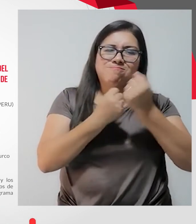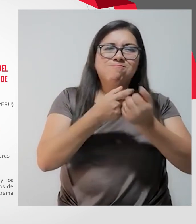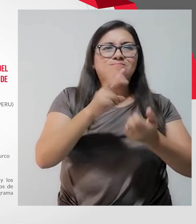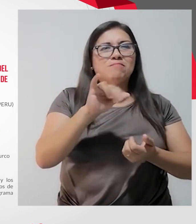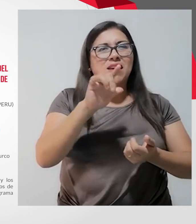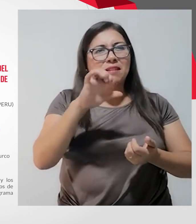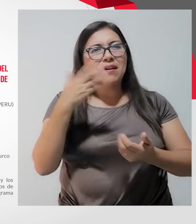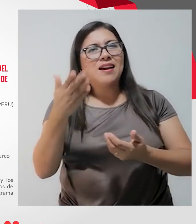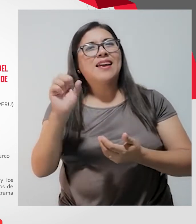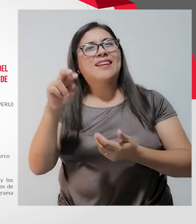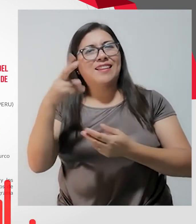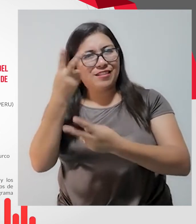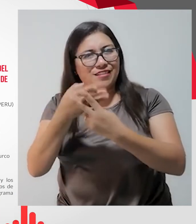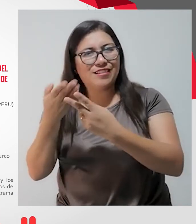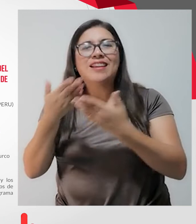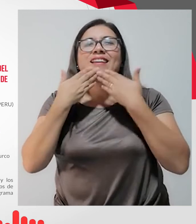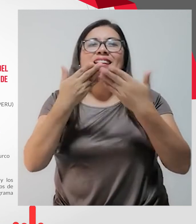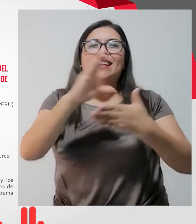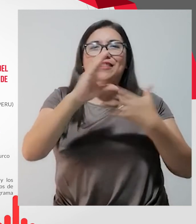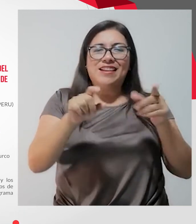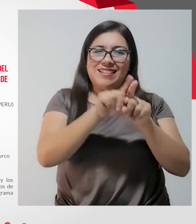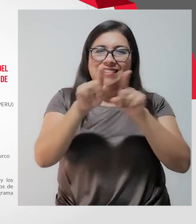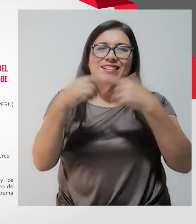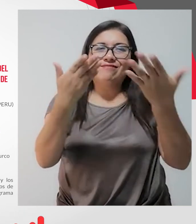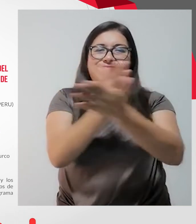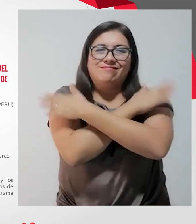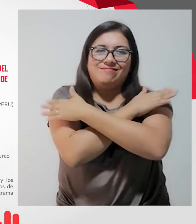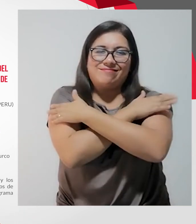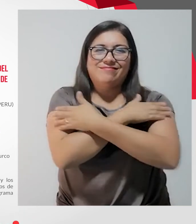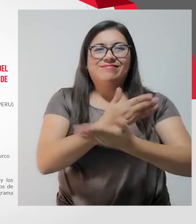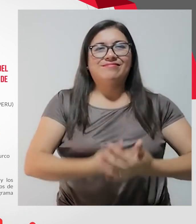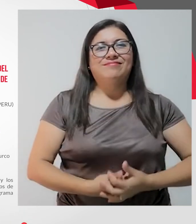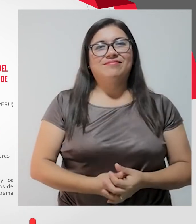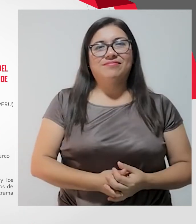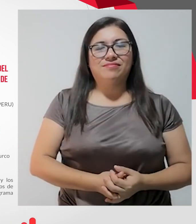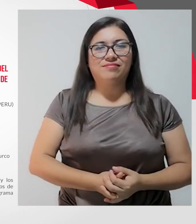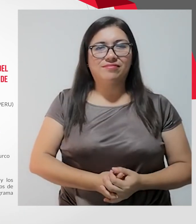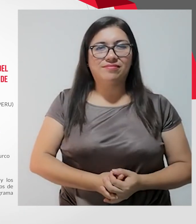Vilma y Enrique. Y gracias al Conadis también. Un gran abrazo.